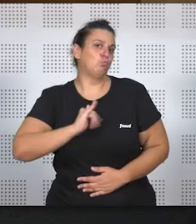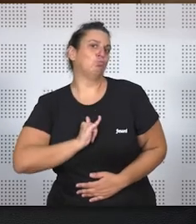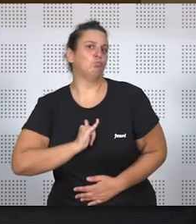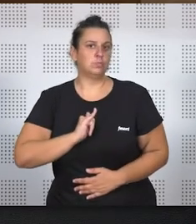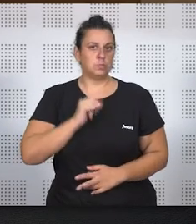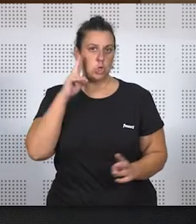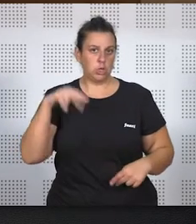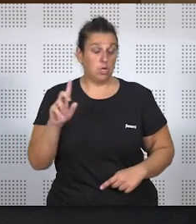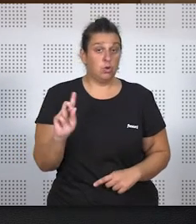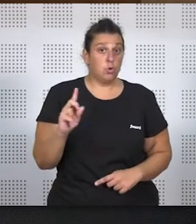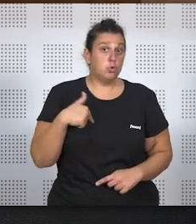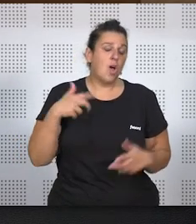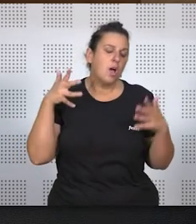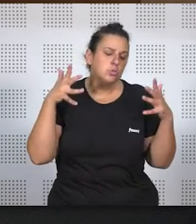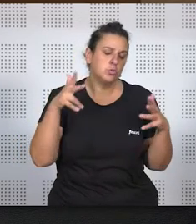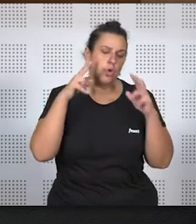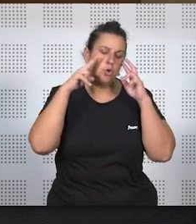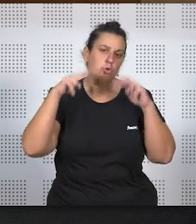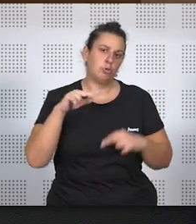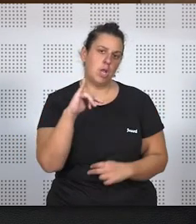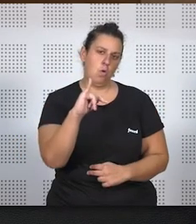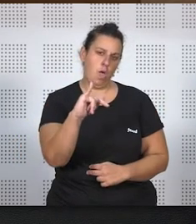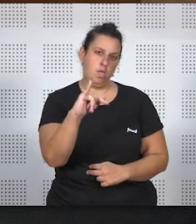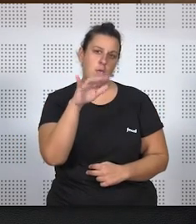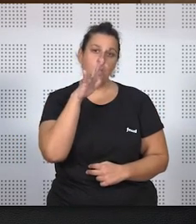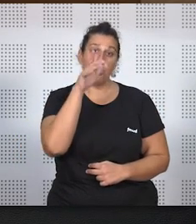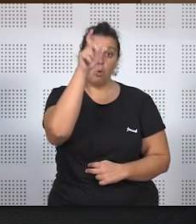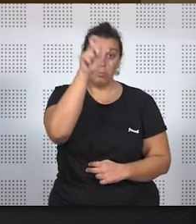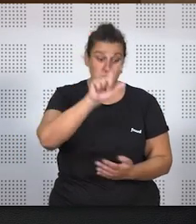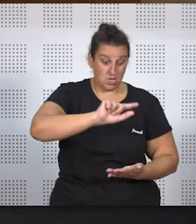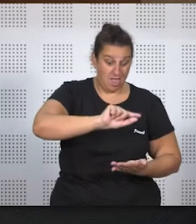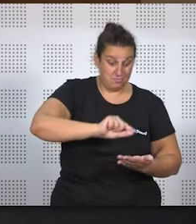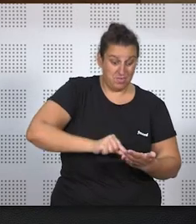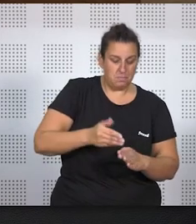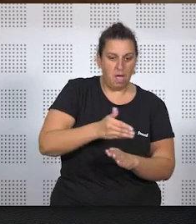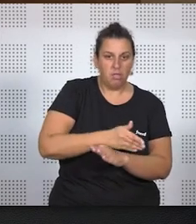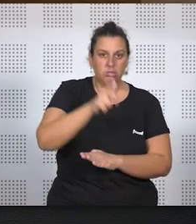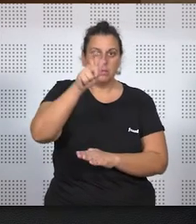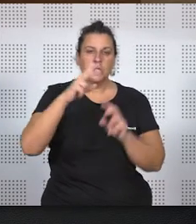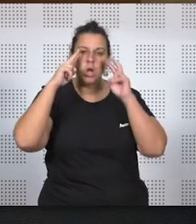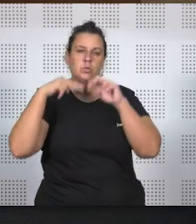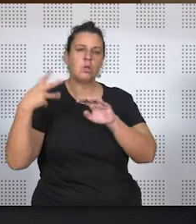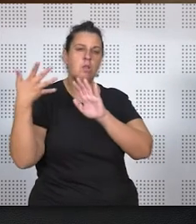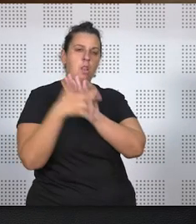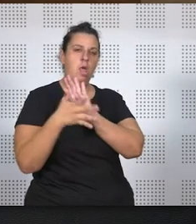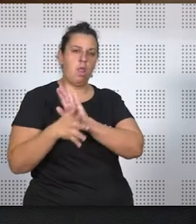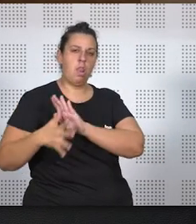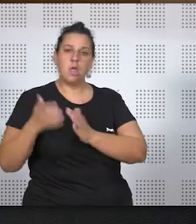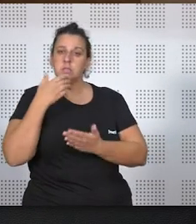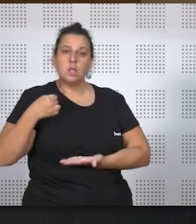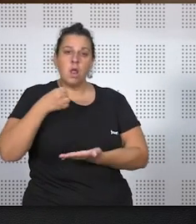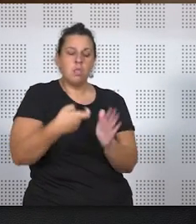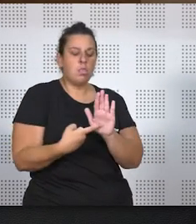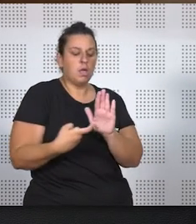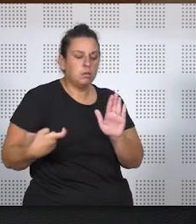es muy aconsejable, puesto que hay que informar bien al testador de las consecuencias de lo que sería la desheredación y